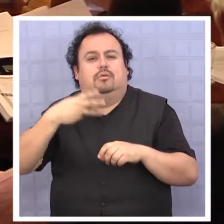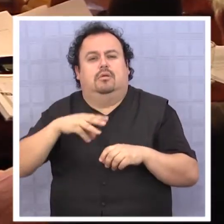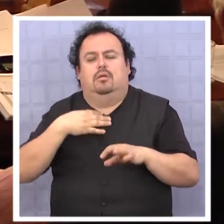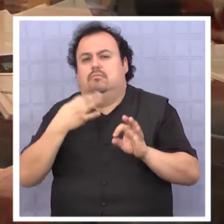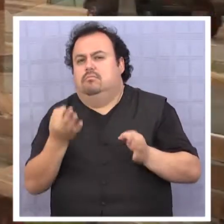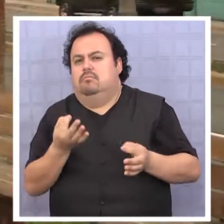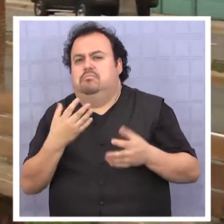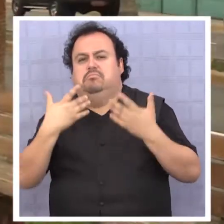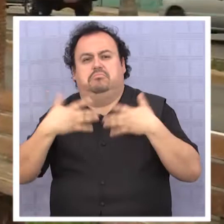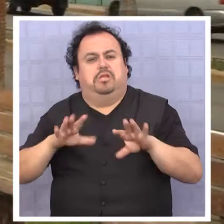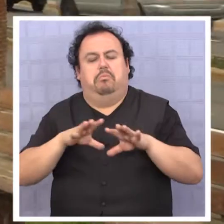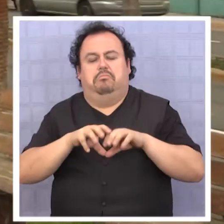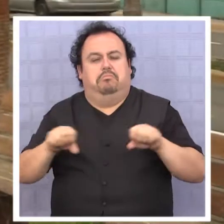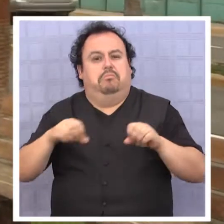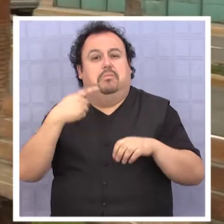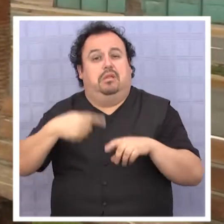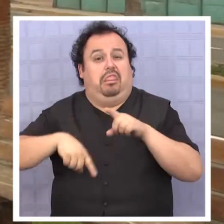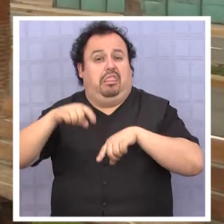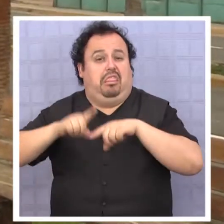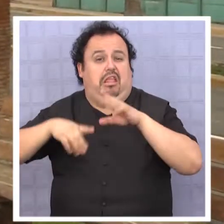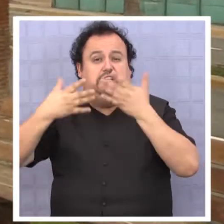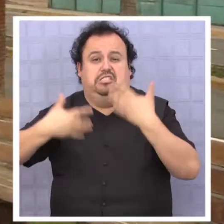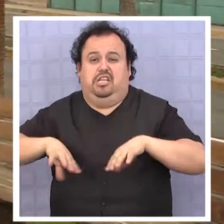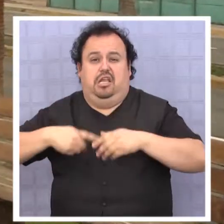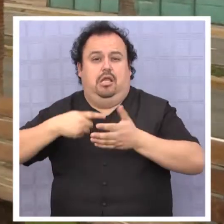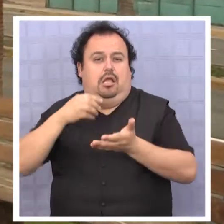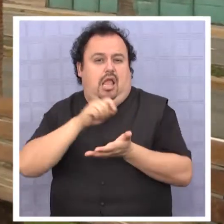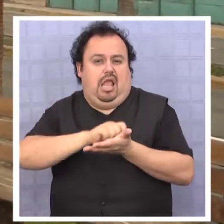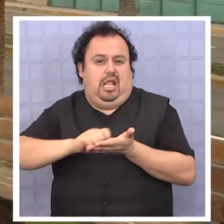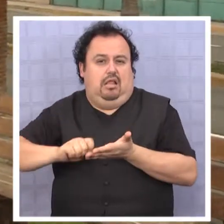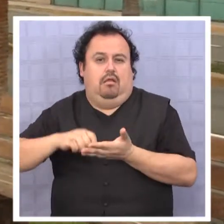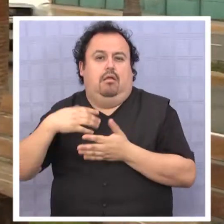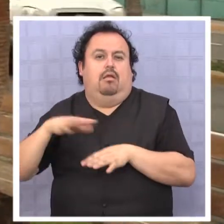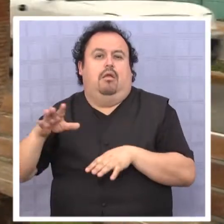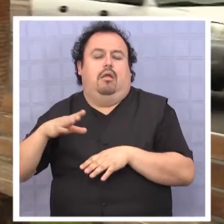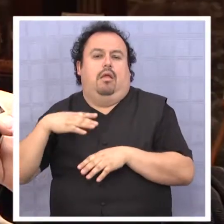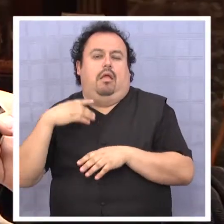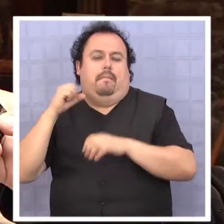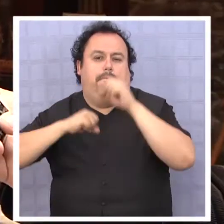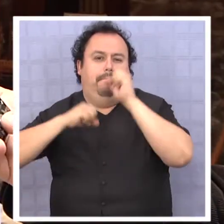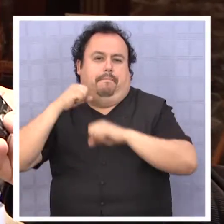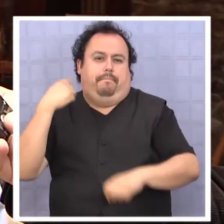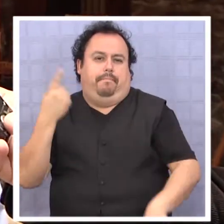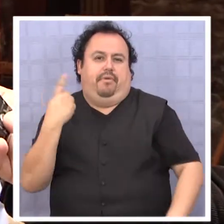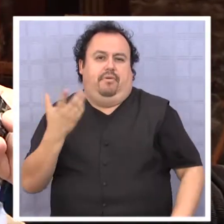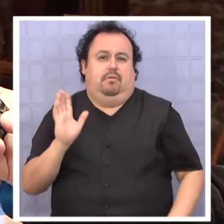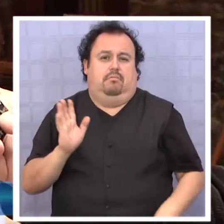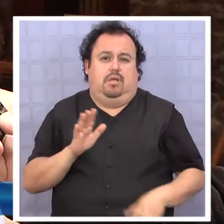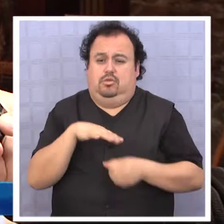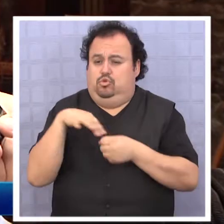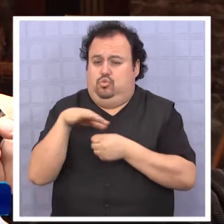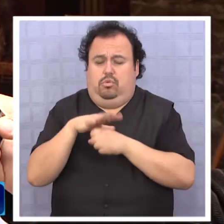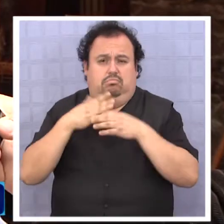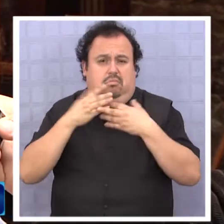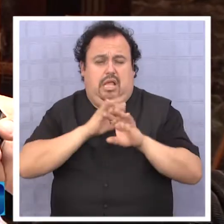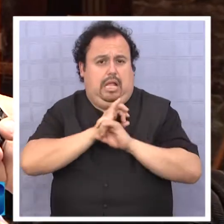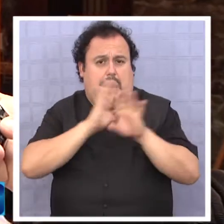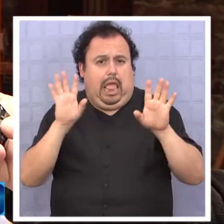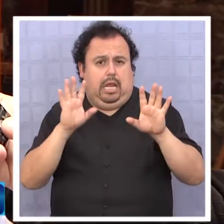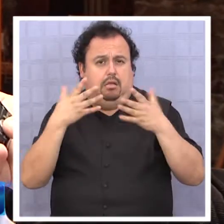zanjado el asunto, porque los terrenos ya están inscritos por un privado. La situación para nosotros está clara y resuelta.